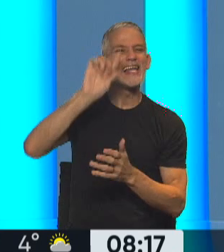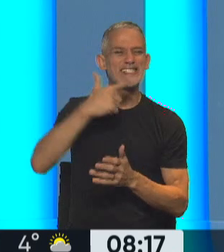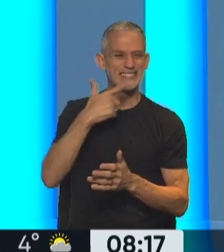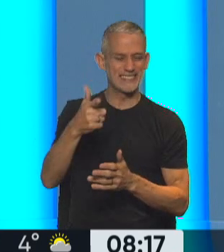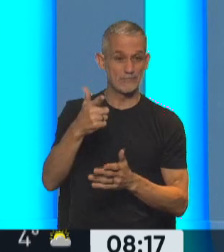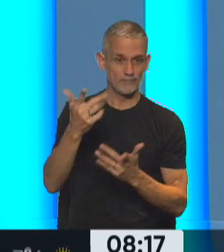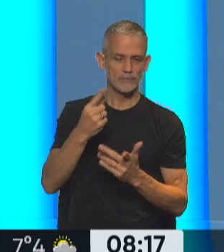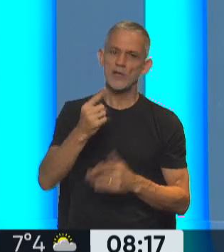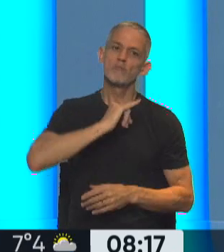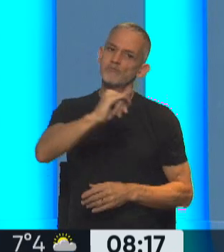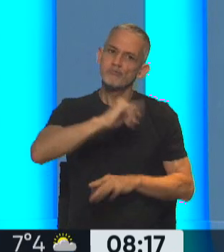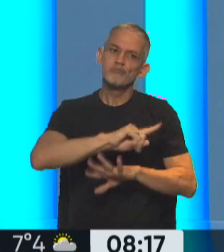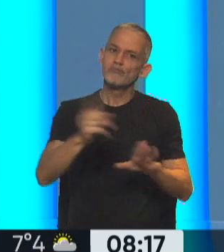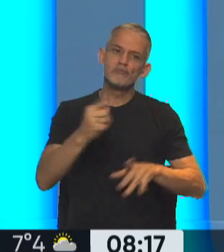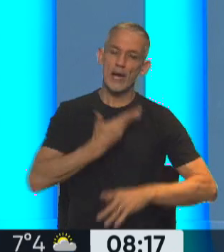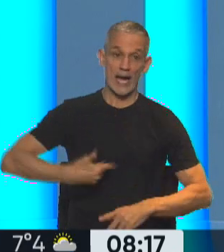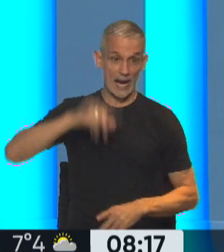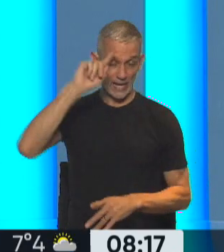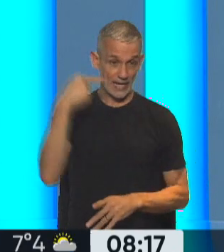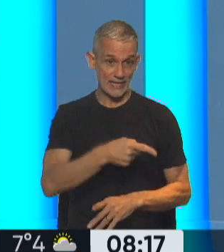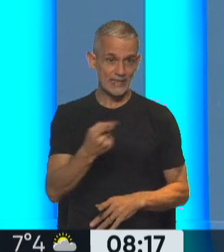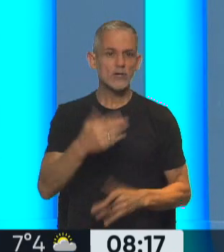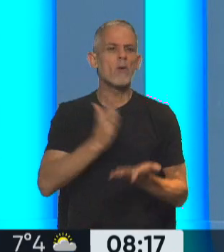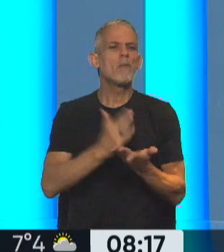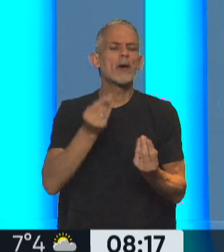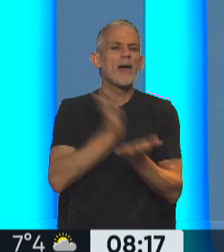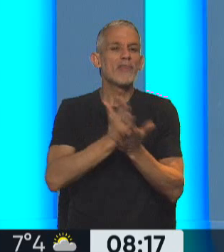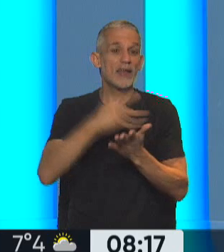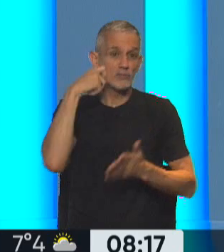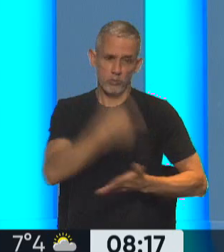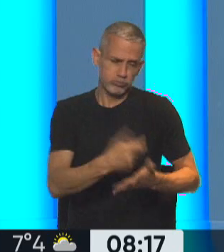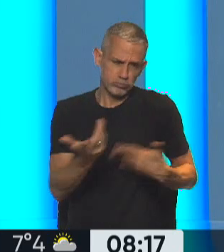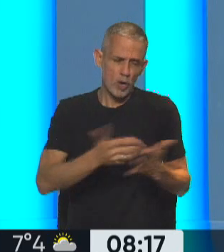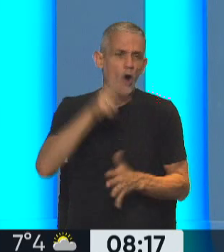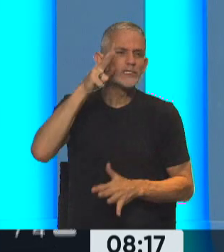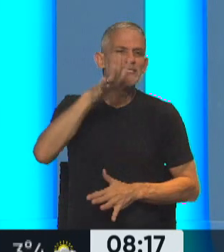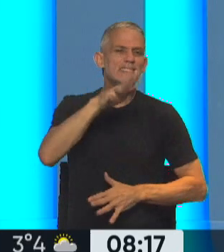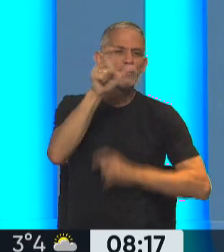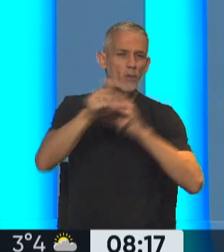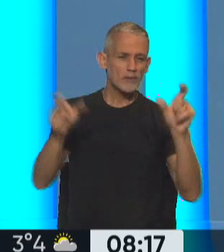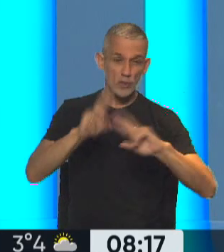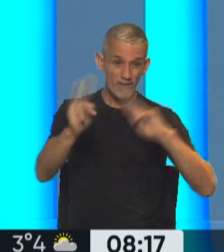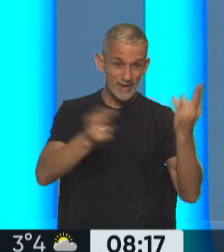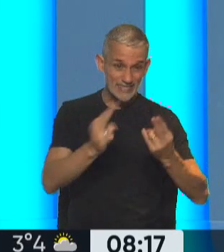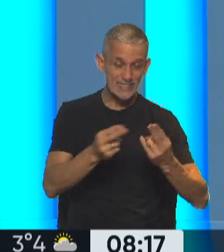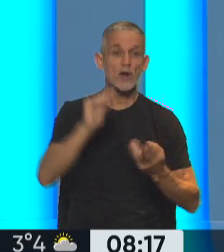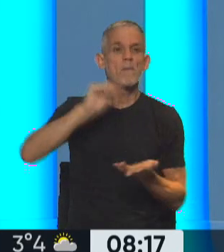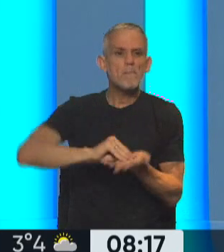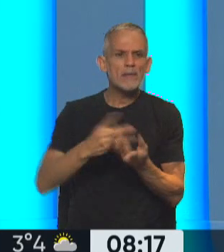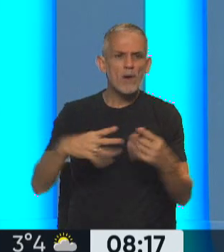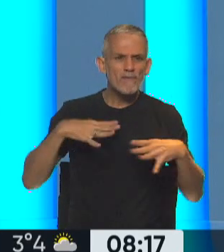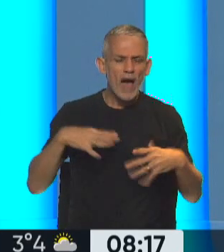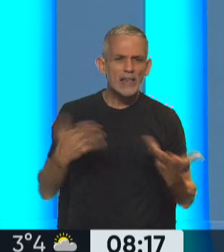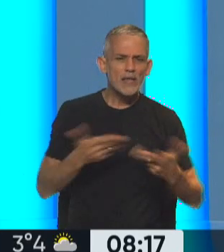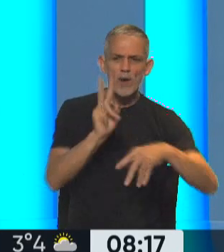demandaron al Estado argentino por la violación al derecho a la vida de las 85 víctimas, pero además por la falta de